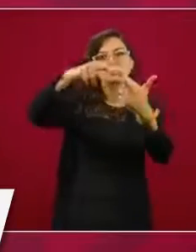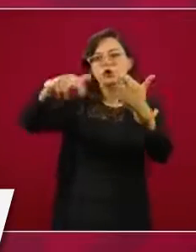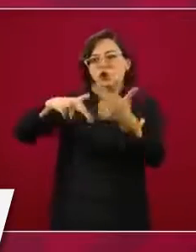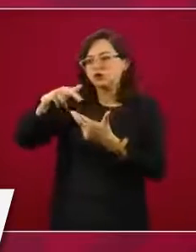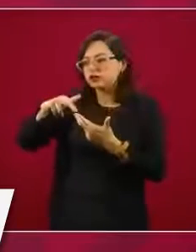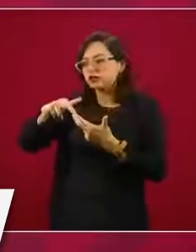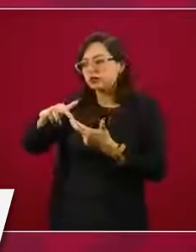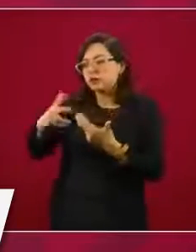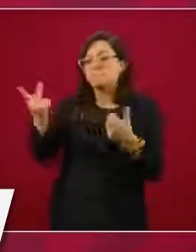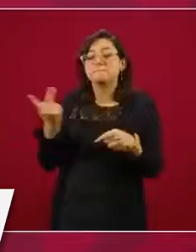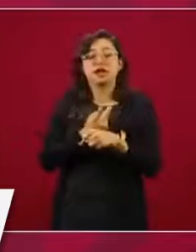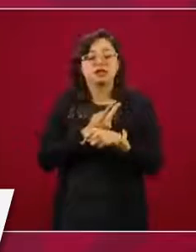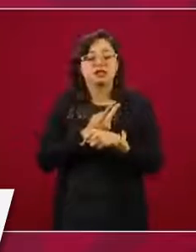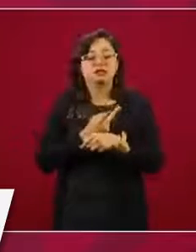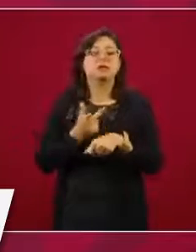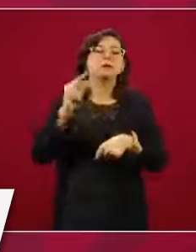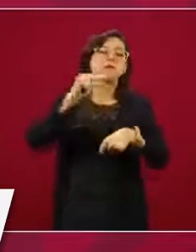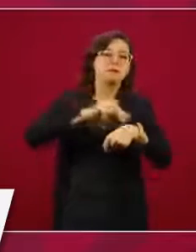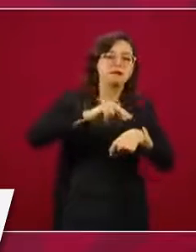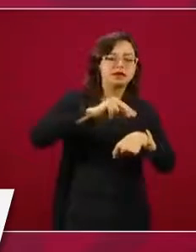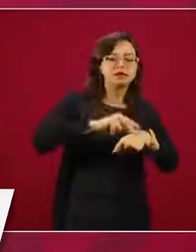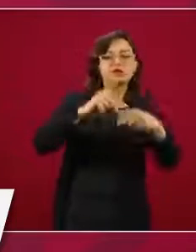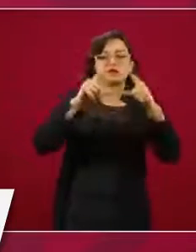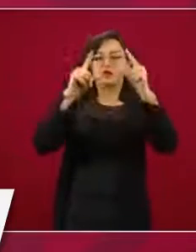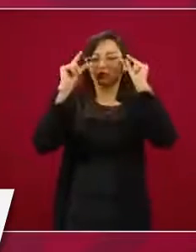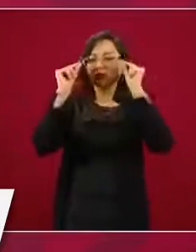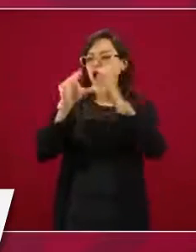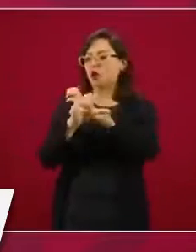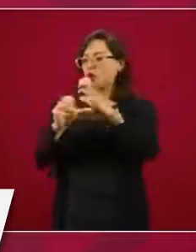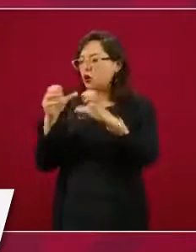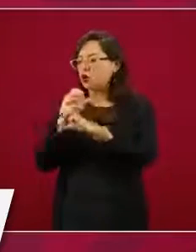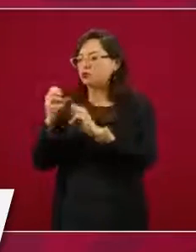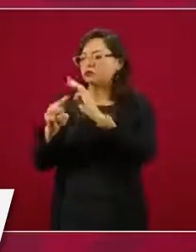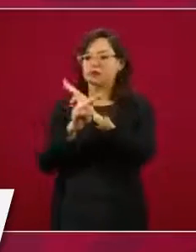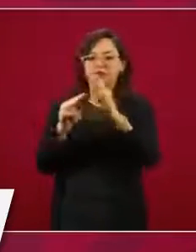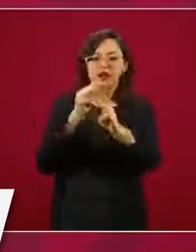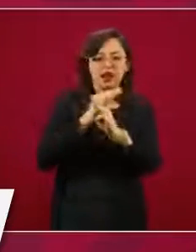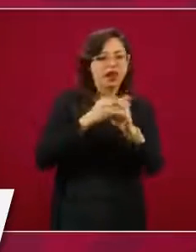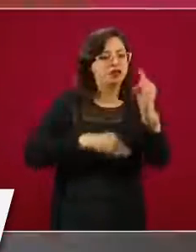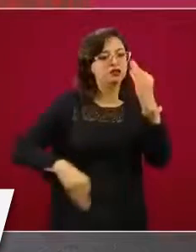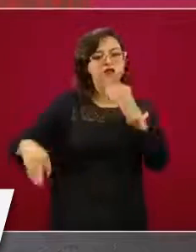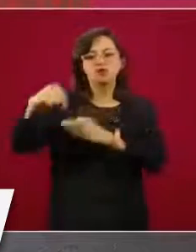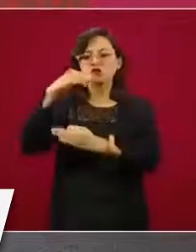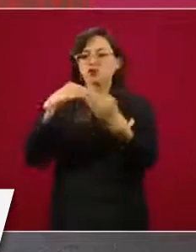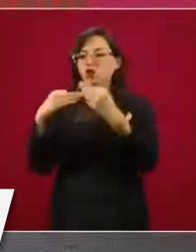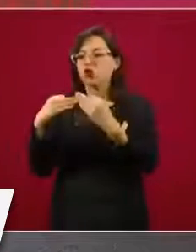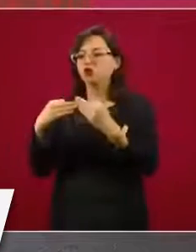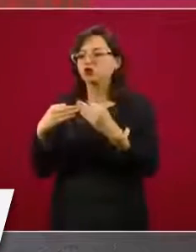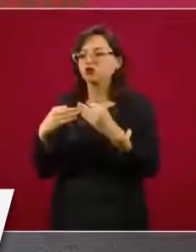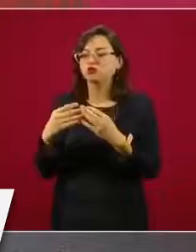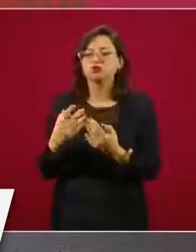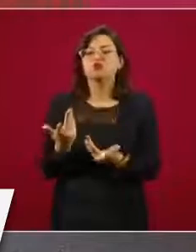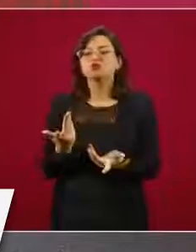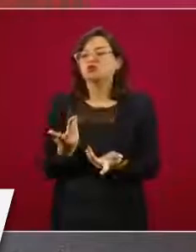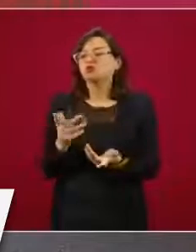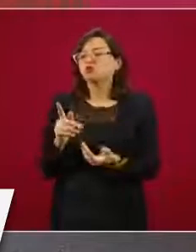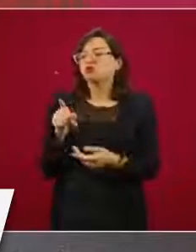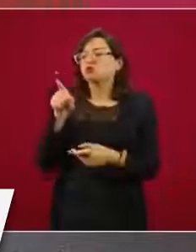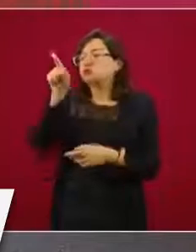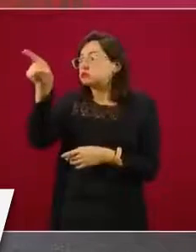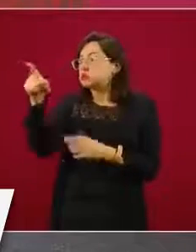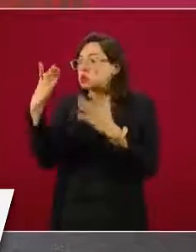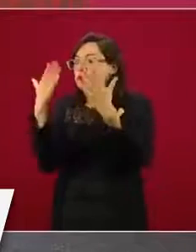personal médico como se está haciendo, están viniendo médicos de otros estados